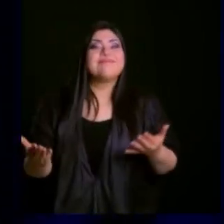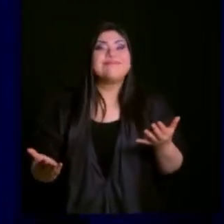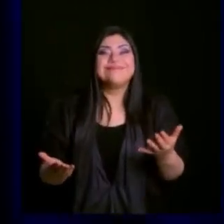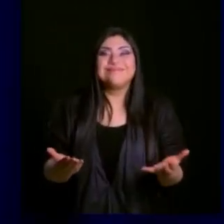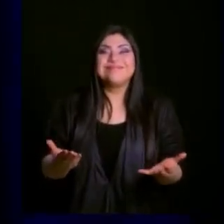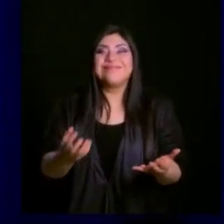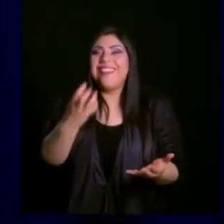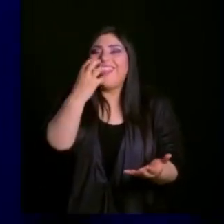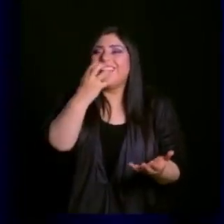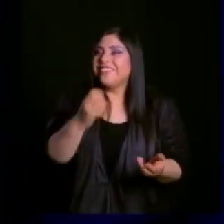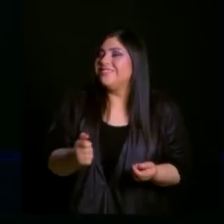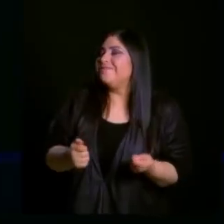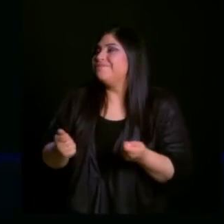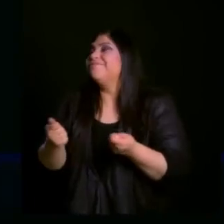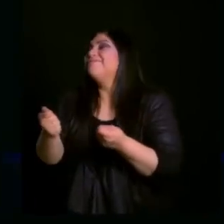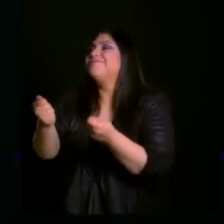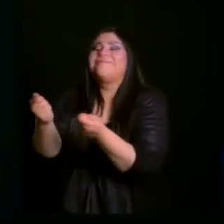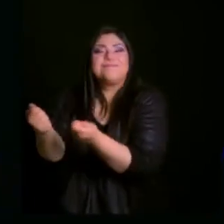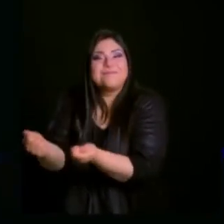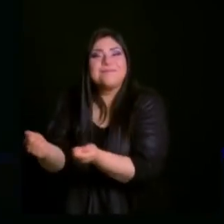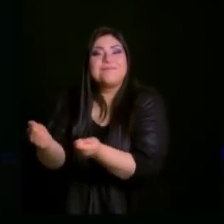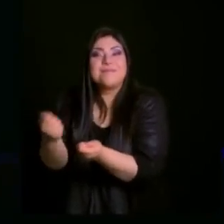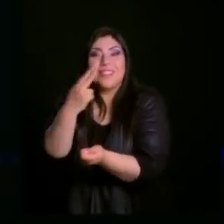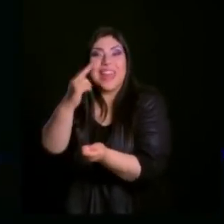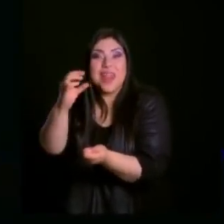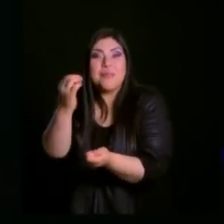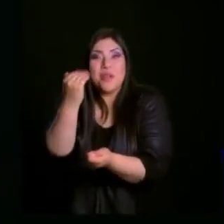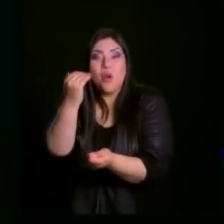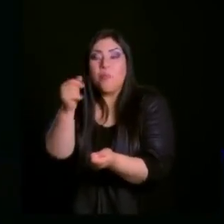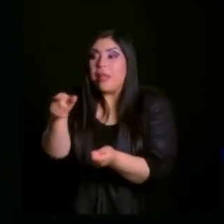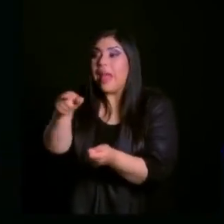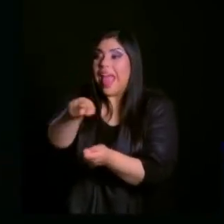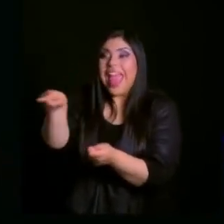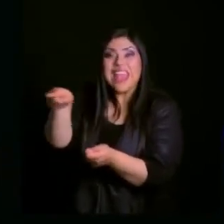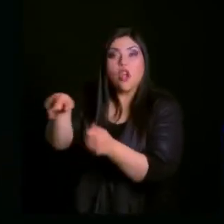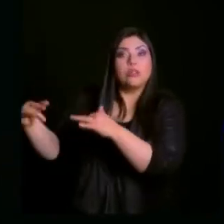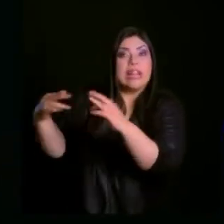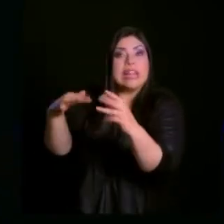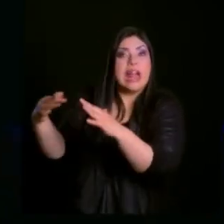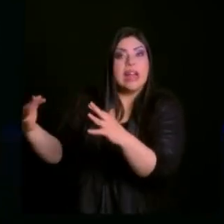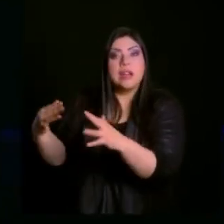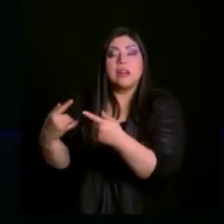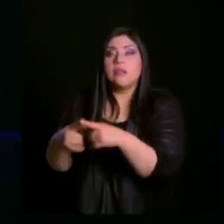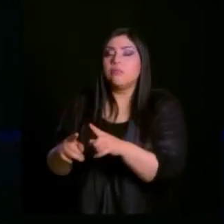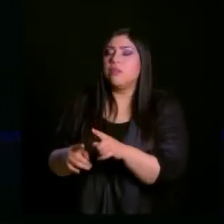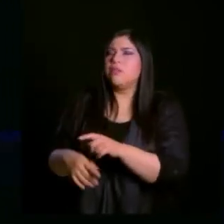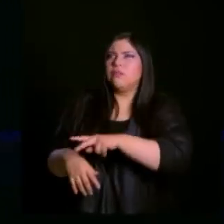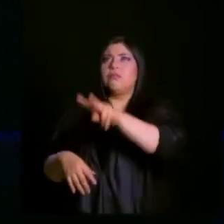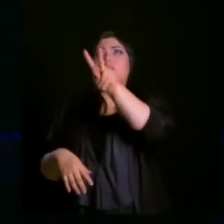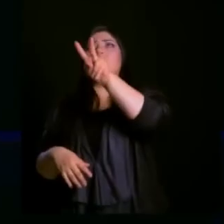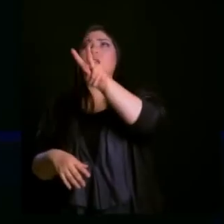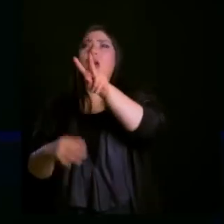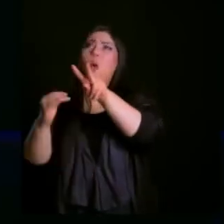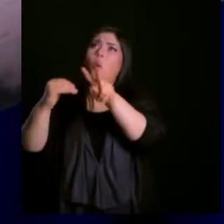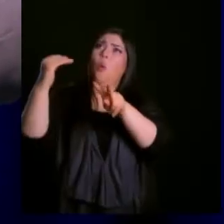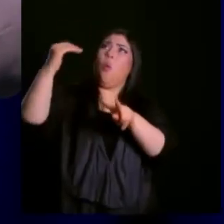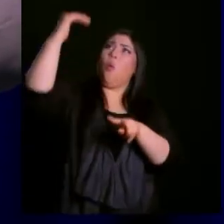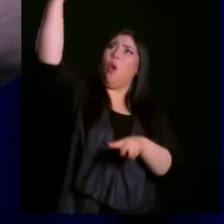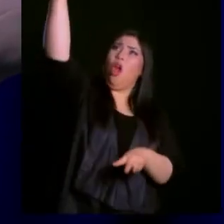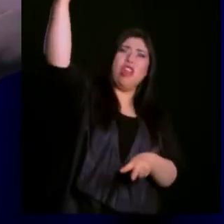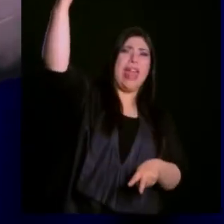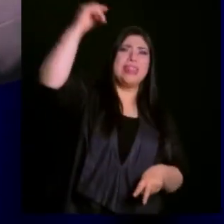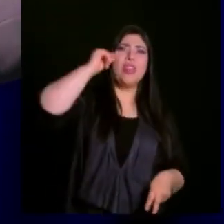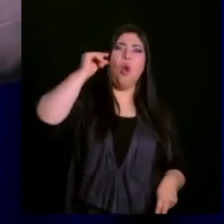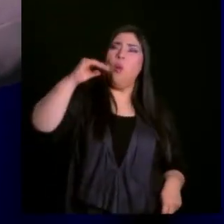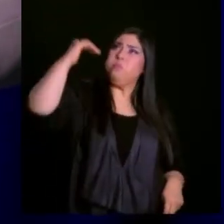traer una prenda de vestir de cada uno de sus hermanos. Cuando de pronto se encuentra con Goliat. Y oye, ¿y quién va a